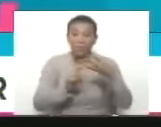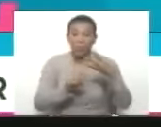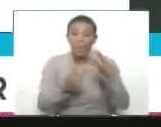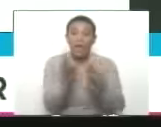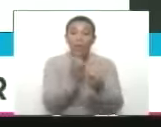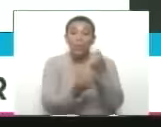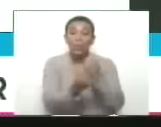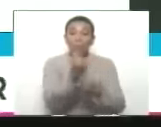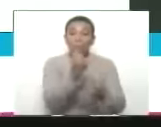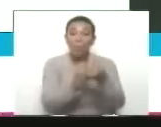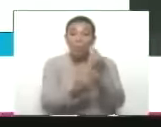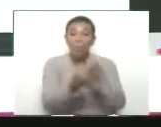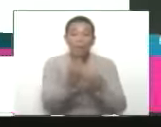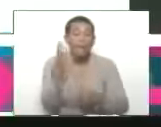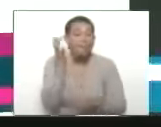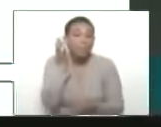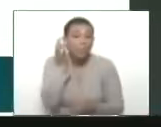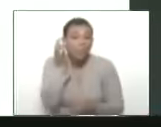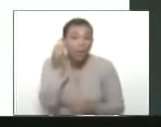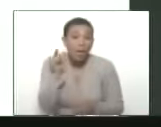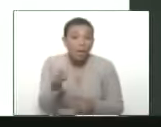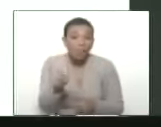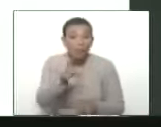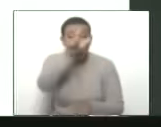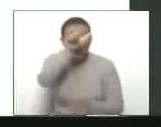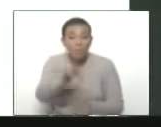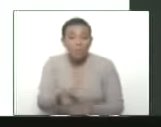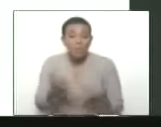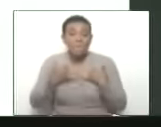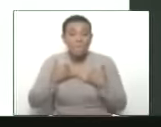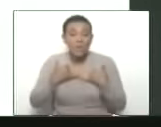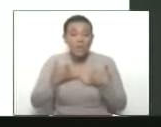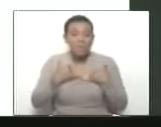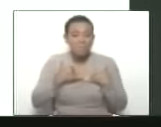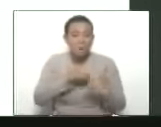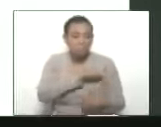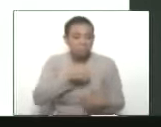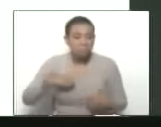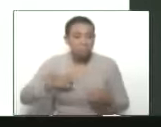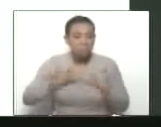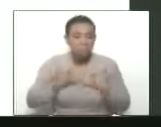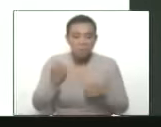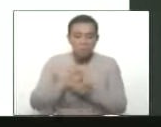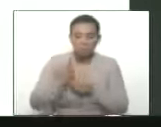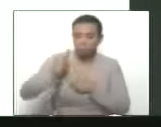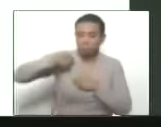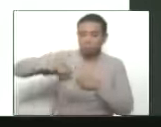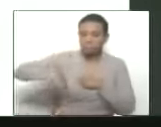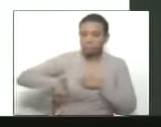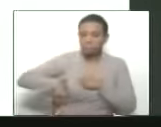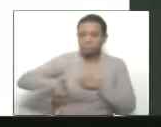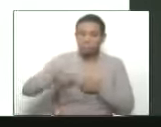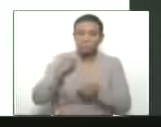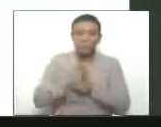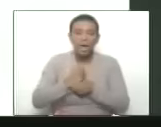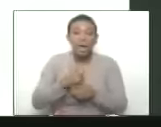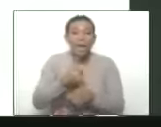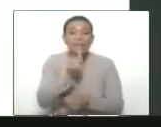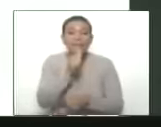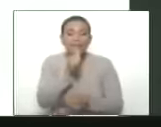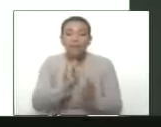económico. Mujer, sujeto económico independiente. Allí estará, como jefa,